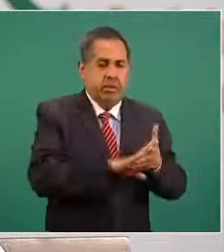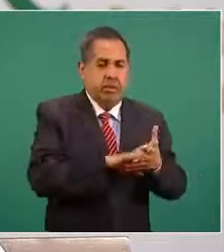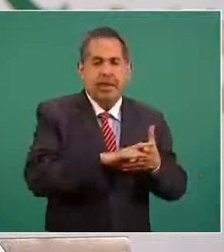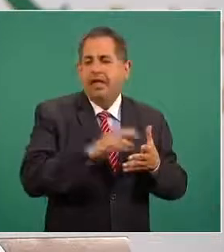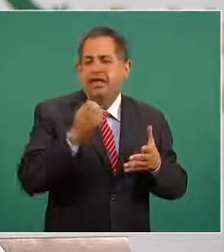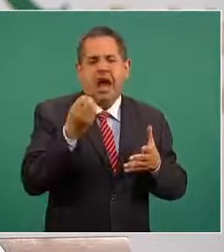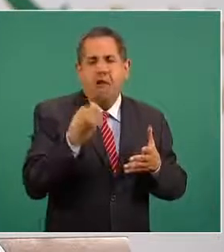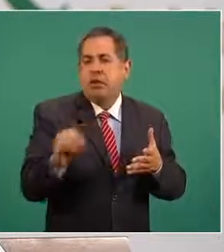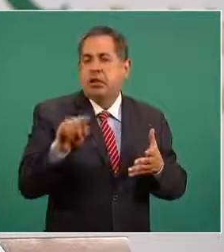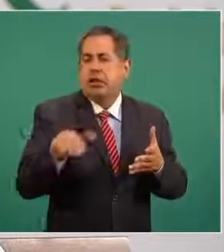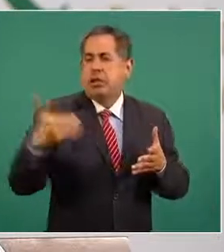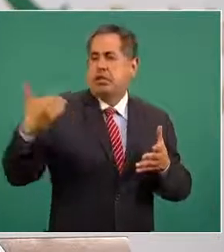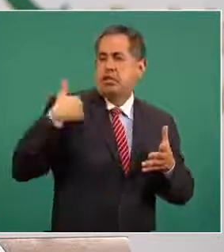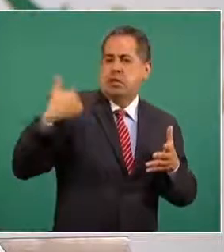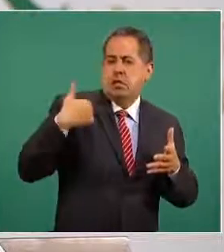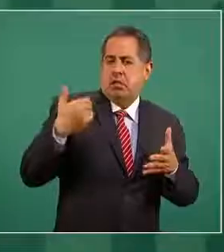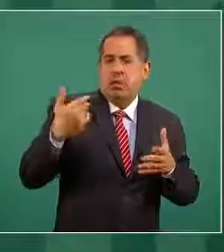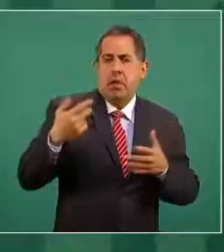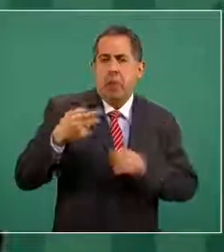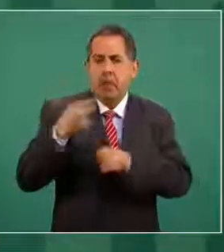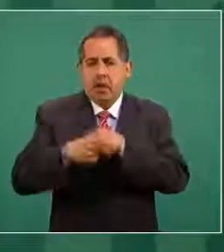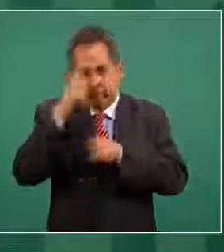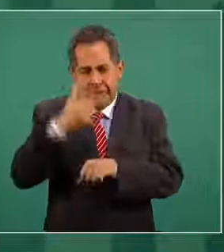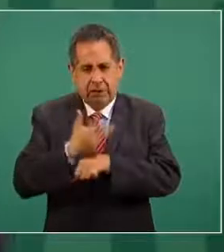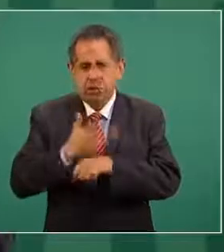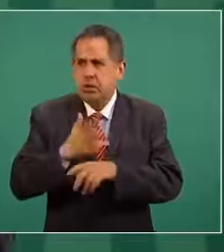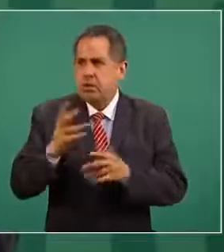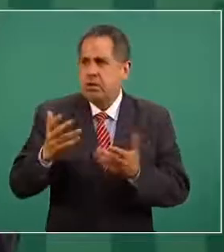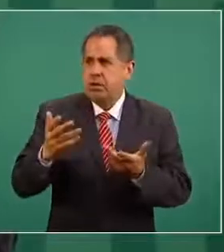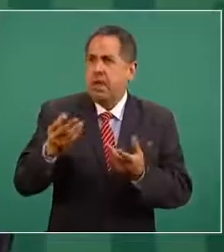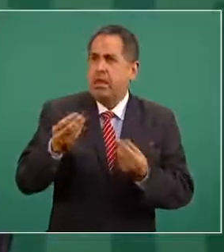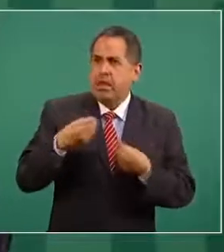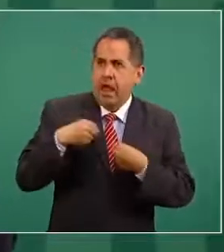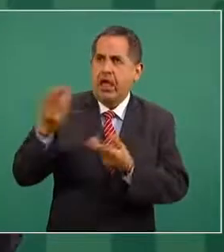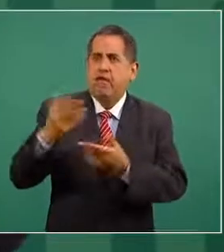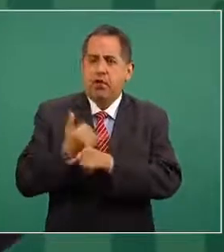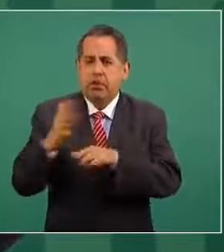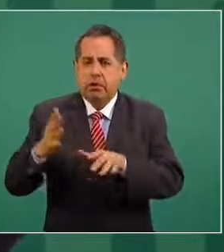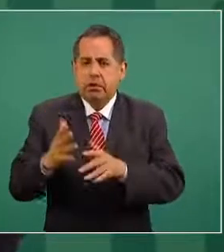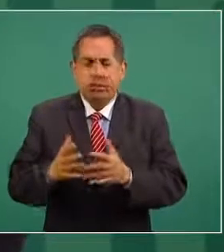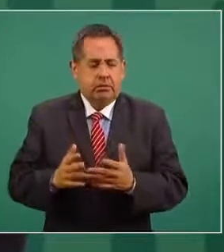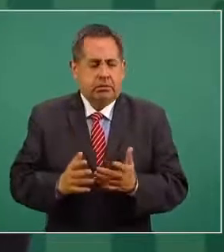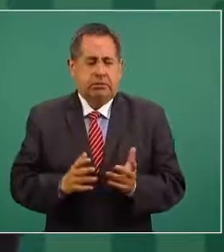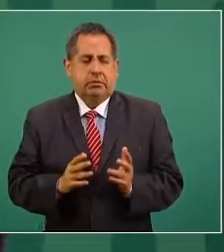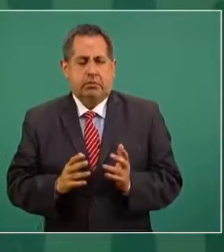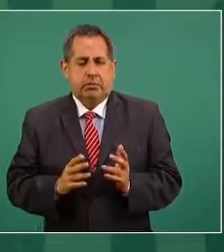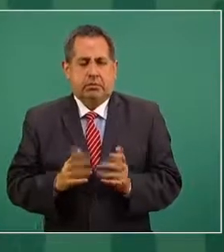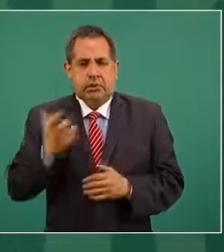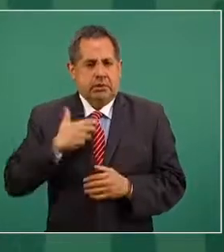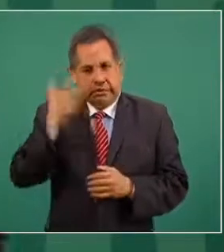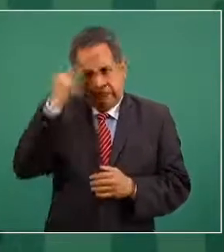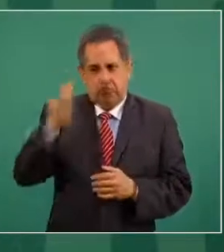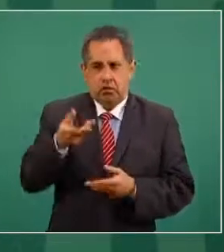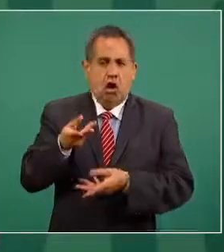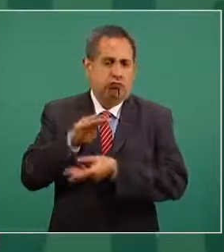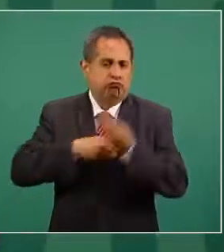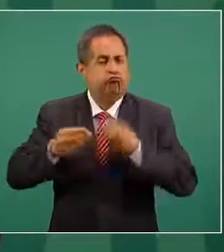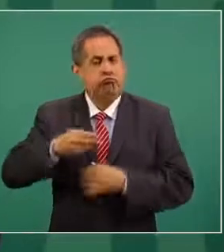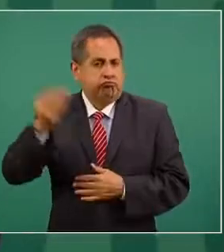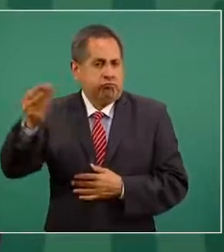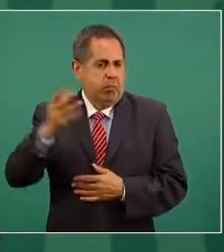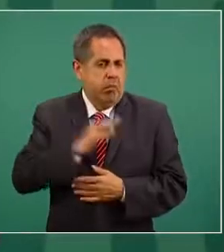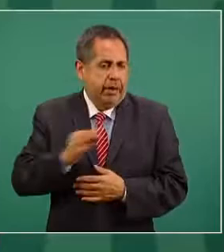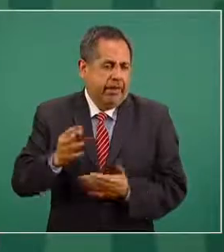oigan, esto nos puede poner en riesgo en Estados Unidos, danos la información con toda razón entre aliados.